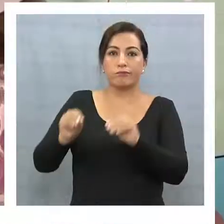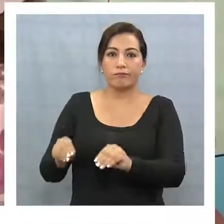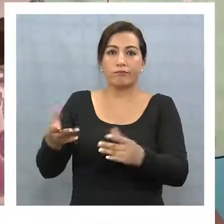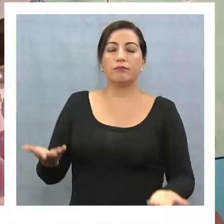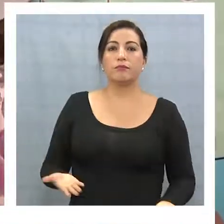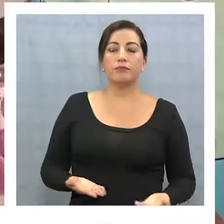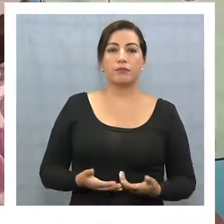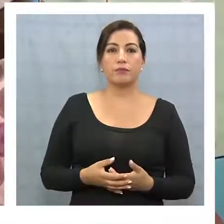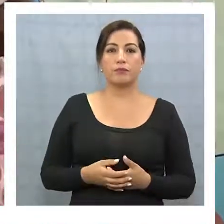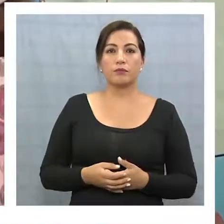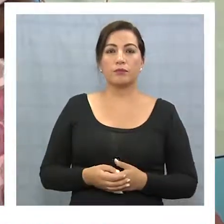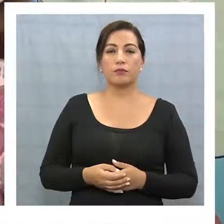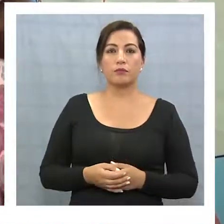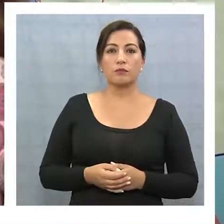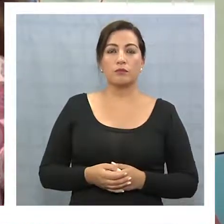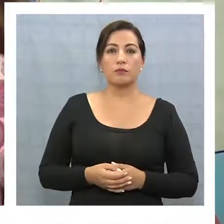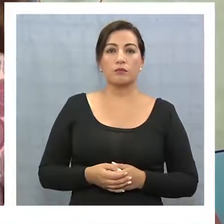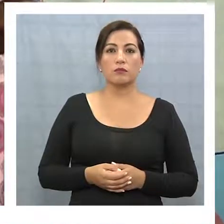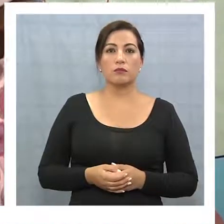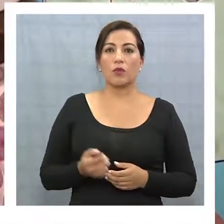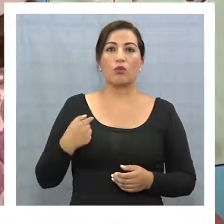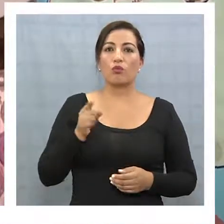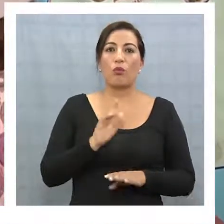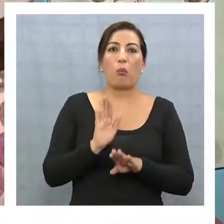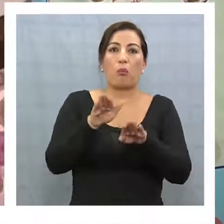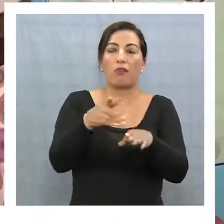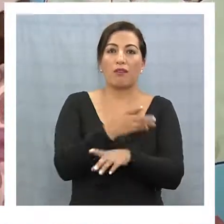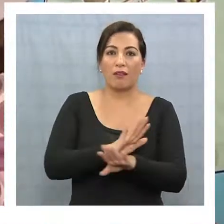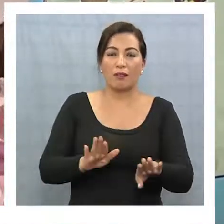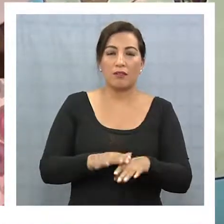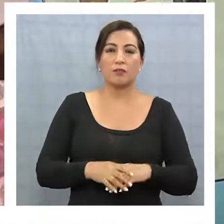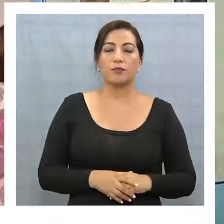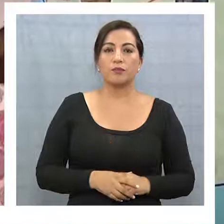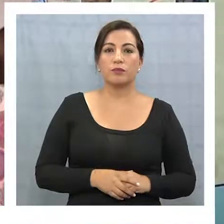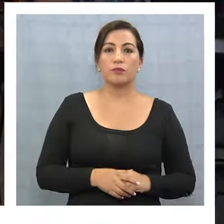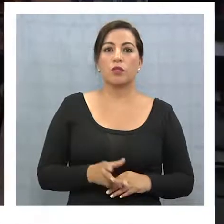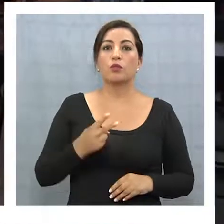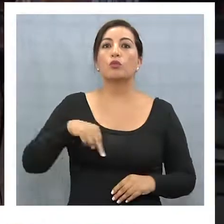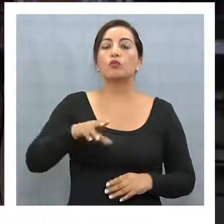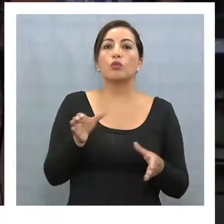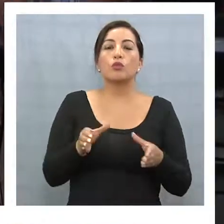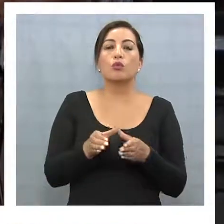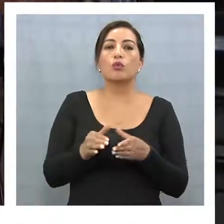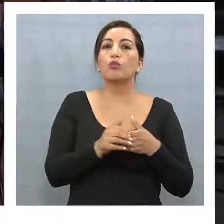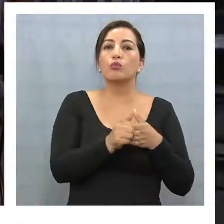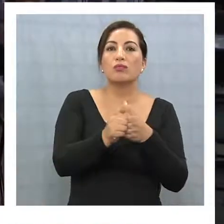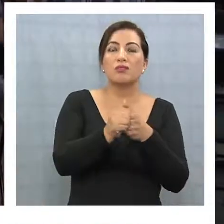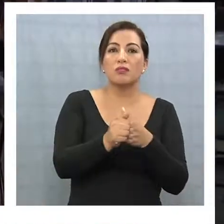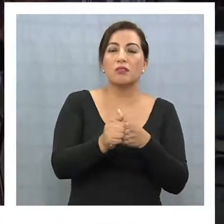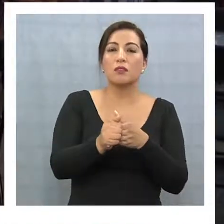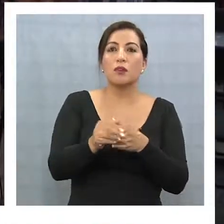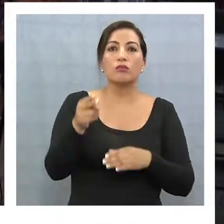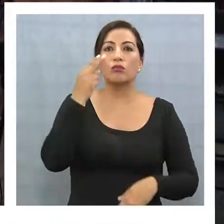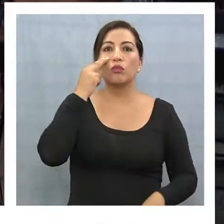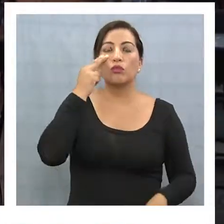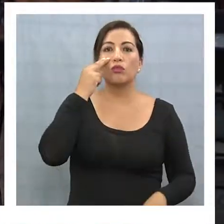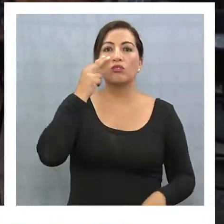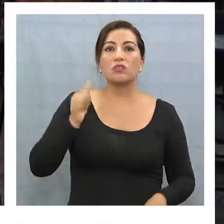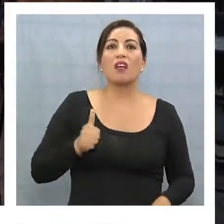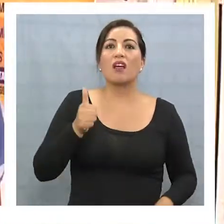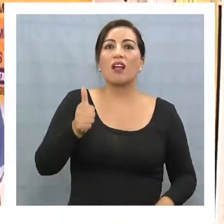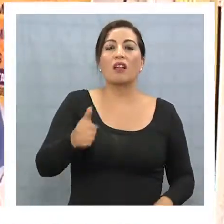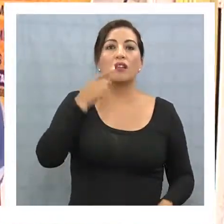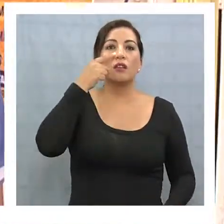aporta mucho. Nosotros los operadores turísticos todavía no conocemos al director de turismo en la